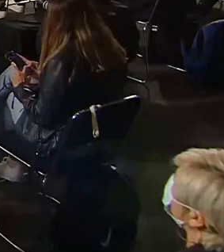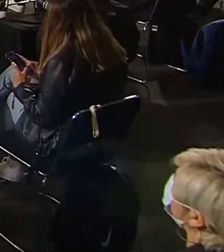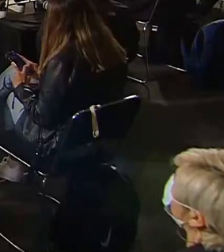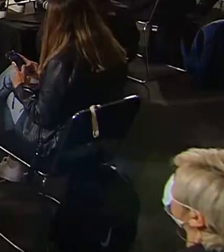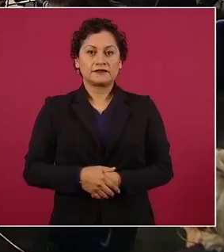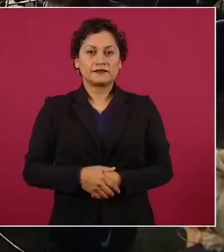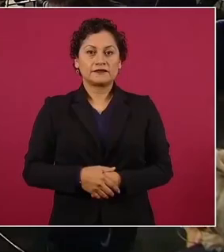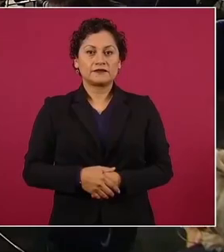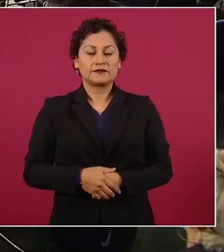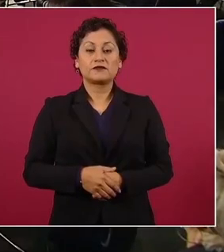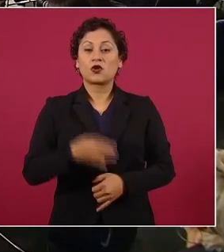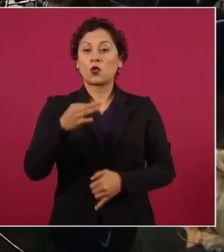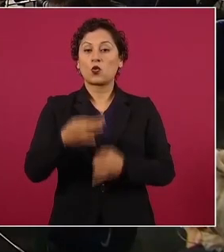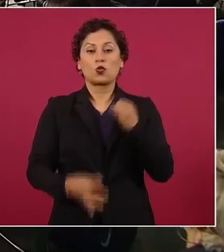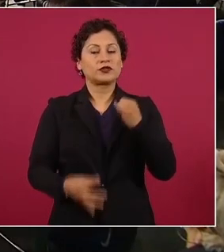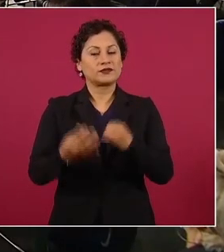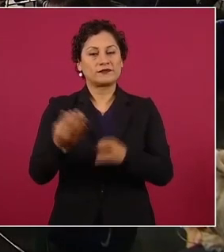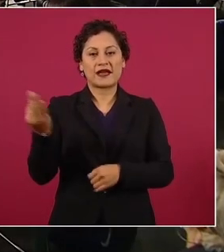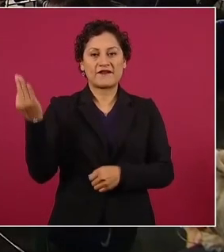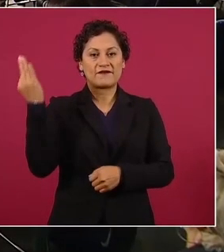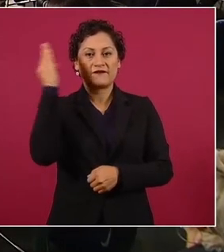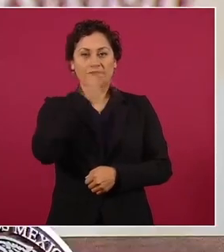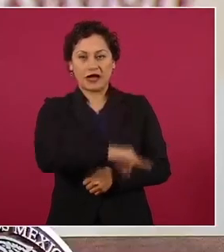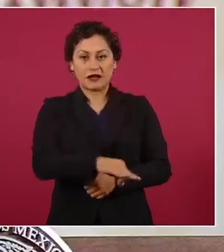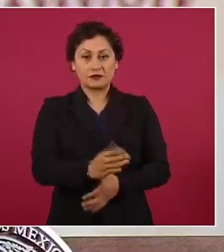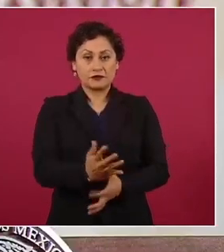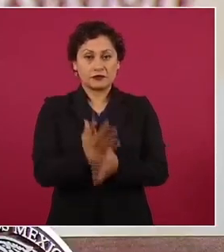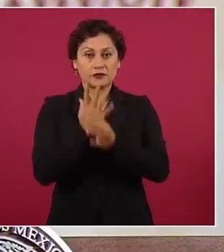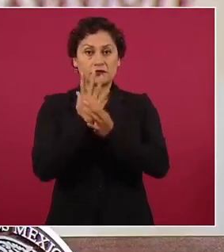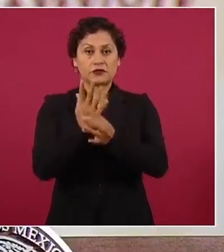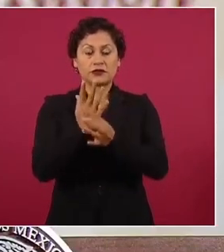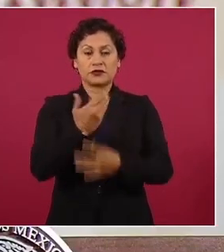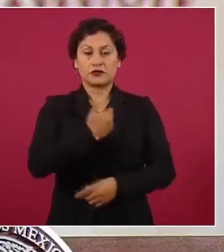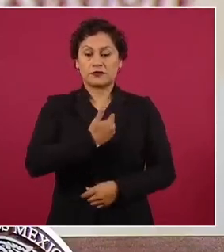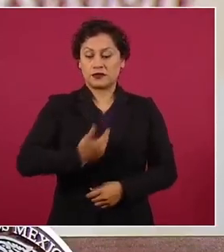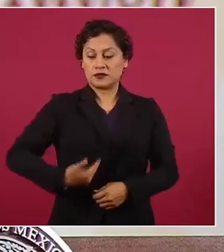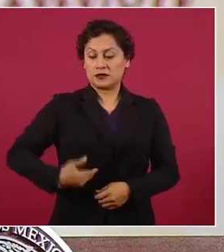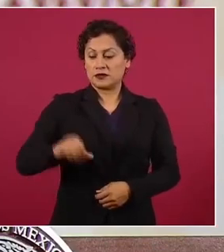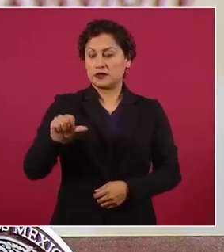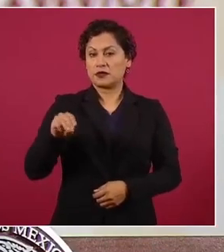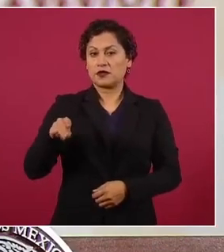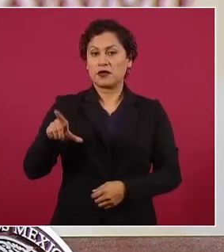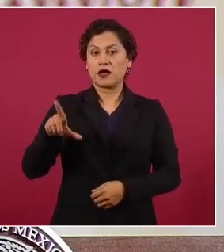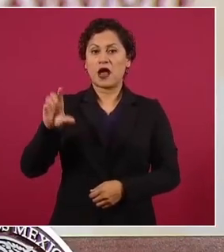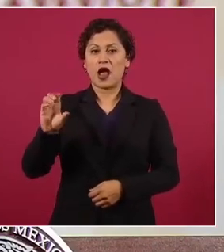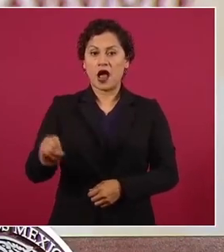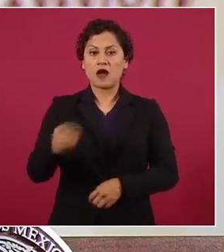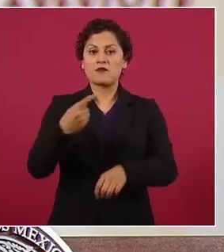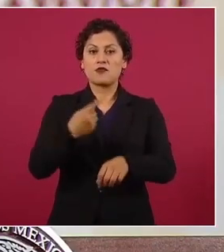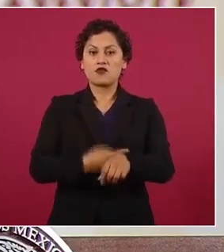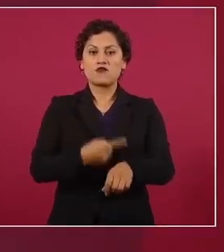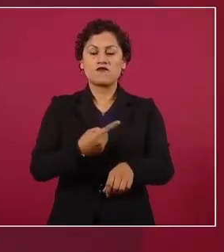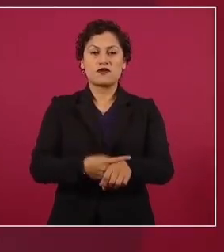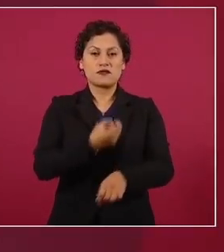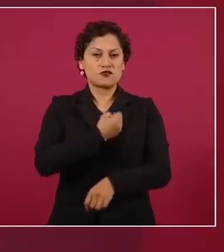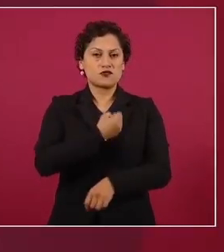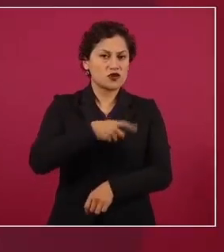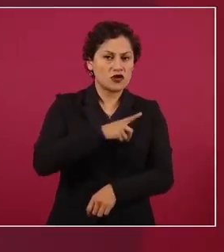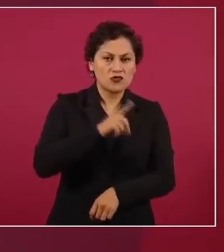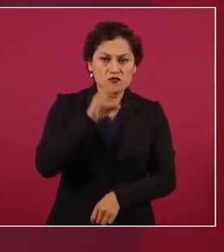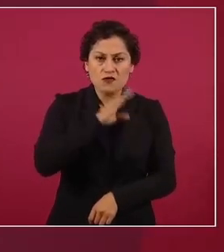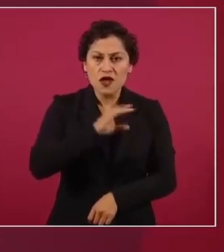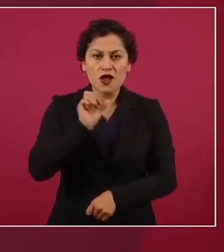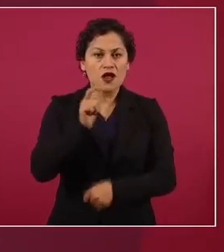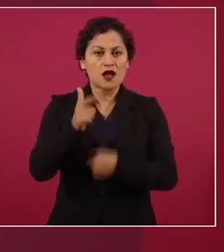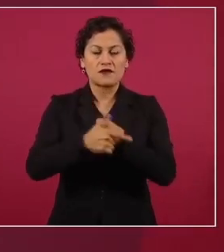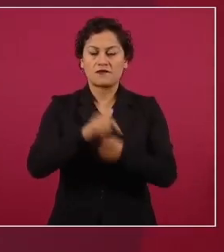Que el presidente López Obrador se encuentre mal de salud. Luego del grito de independencia del pasado 15 de septiembre por